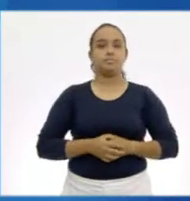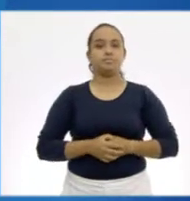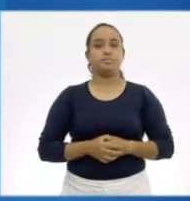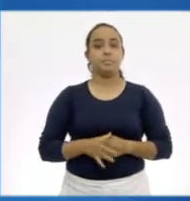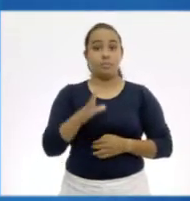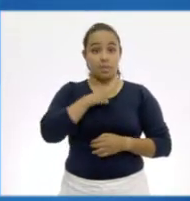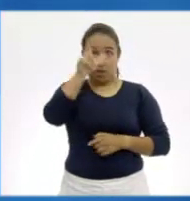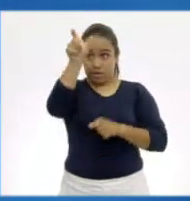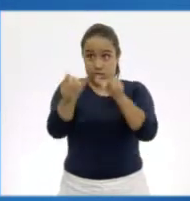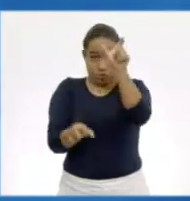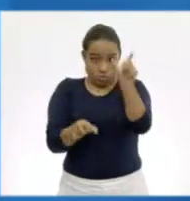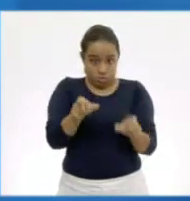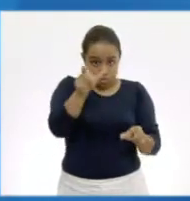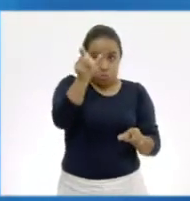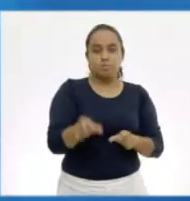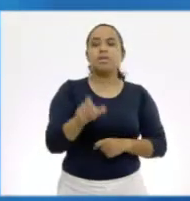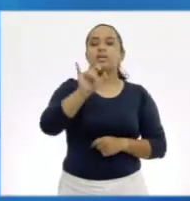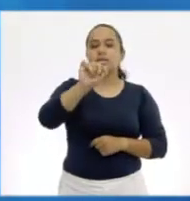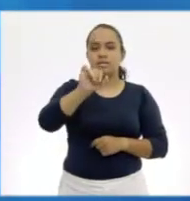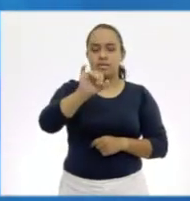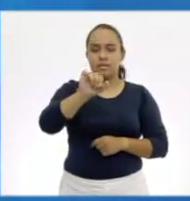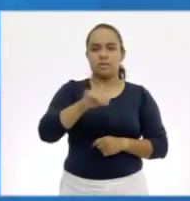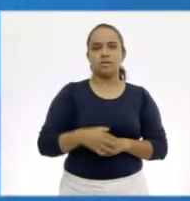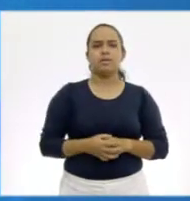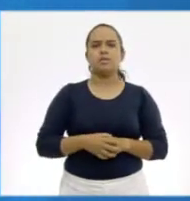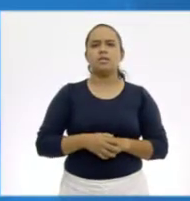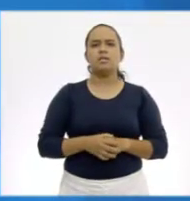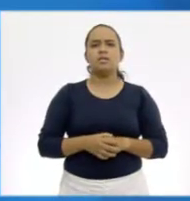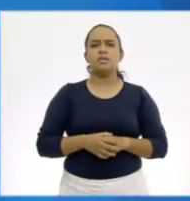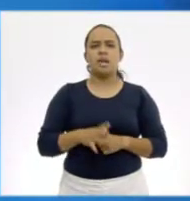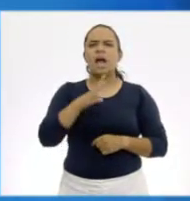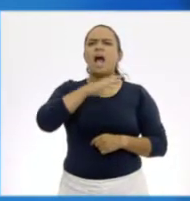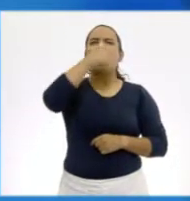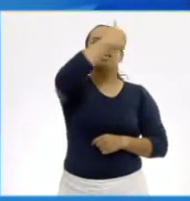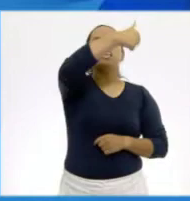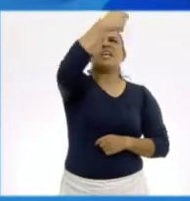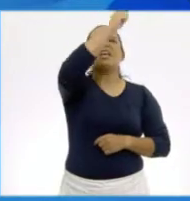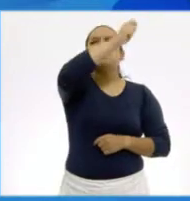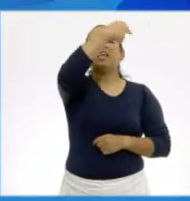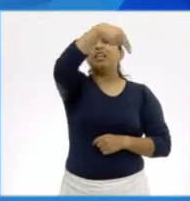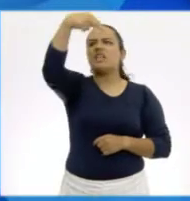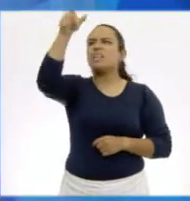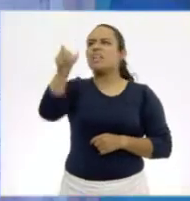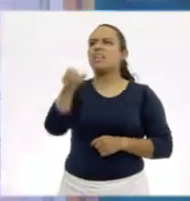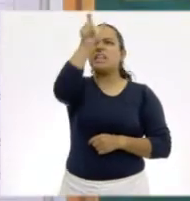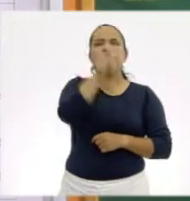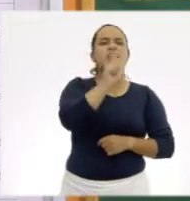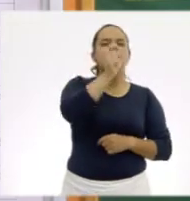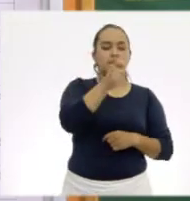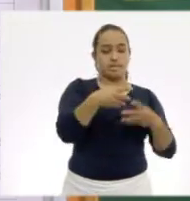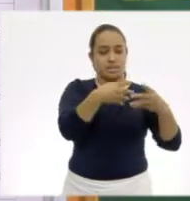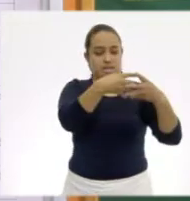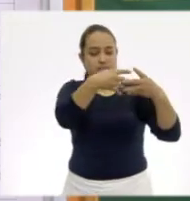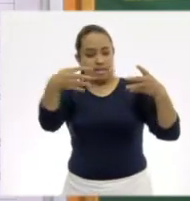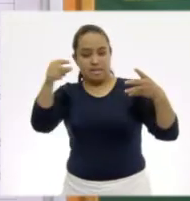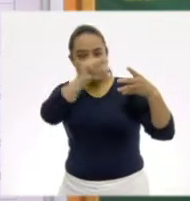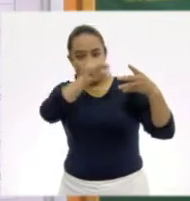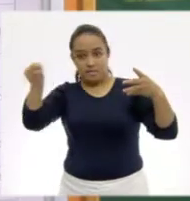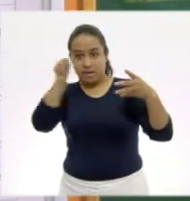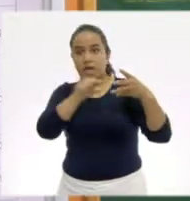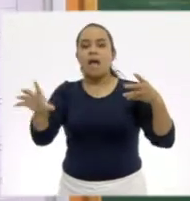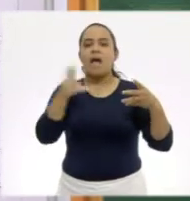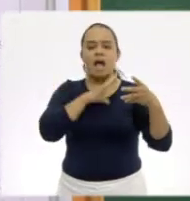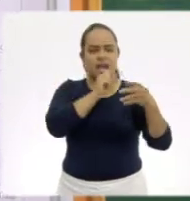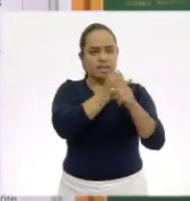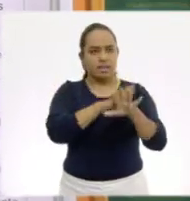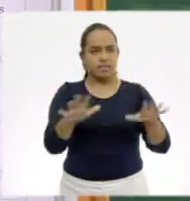¿Tiene columnas? Sí. ¿Especifica qué es cada columna? Sí. ¿Y cada fila tiene su información? Sí. Veamos lo primero. Título.